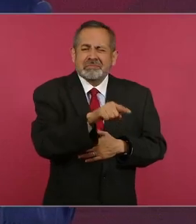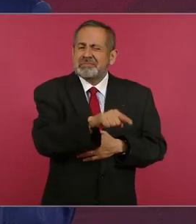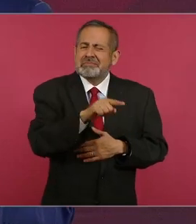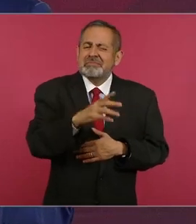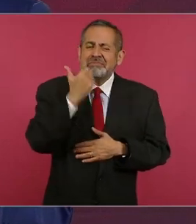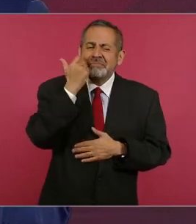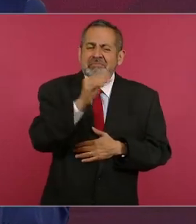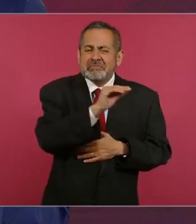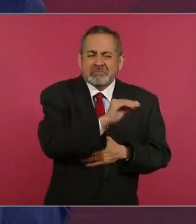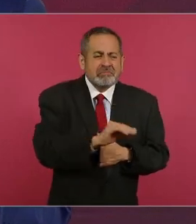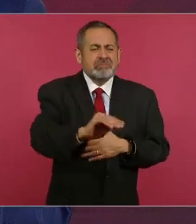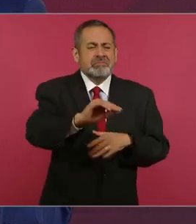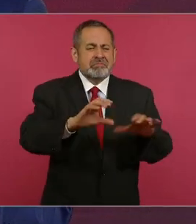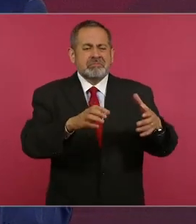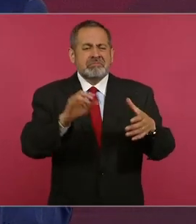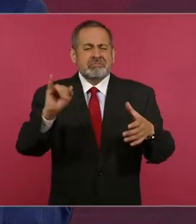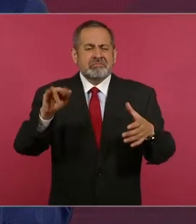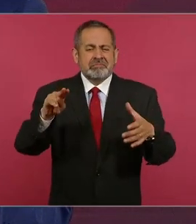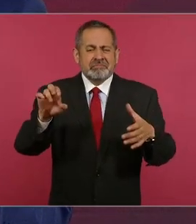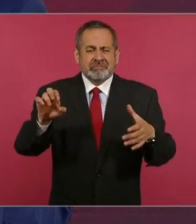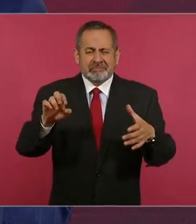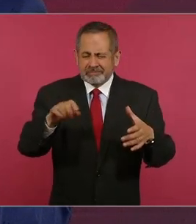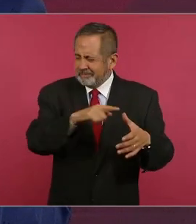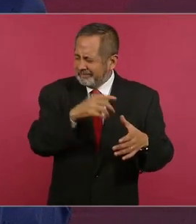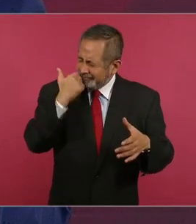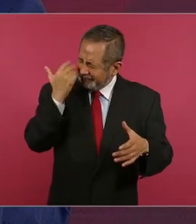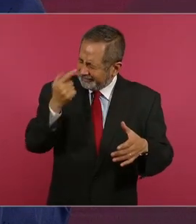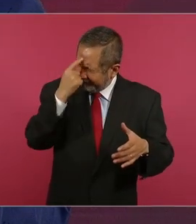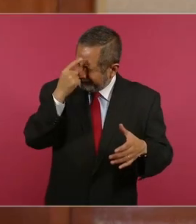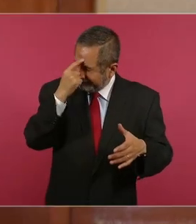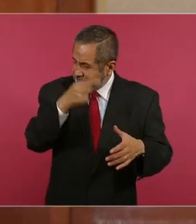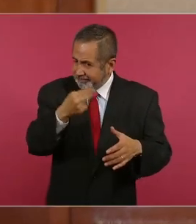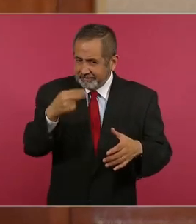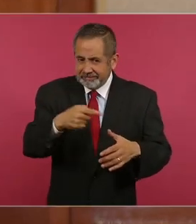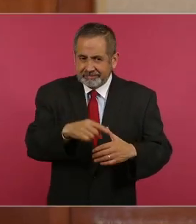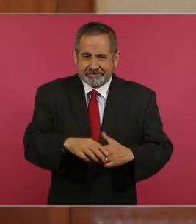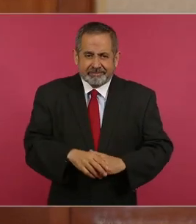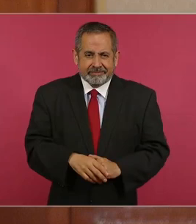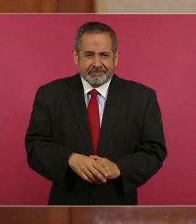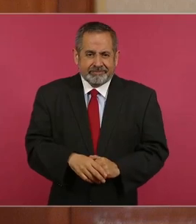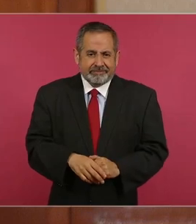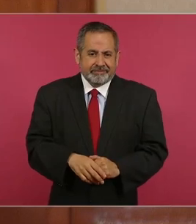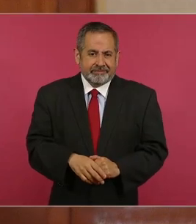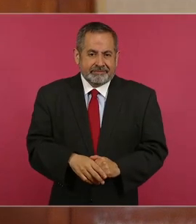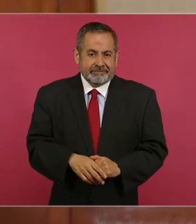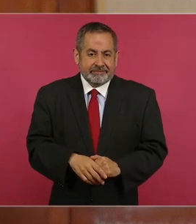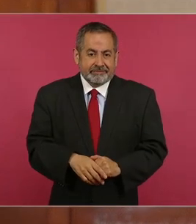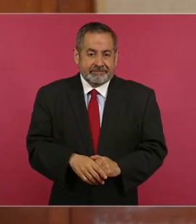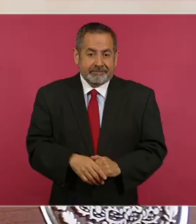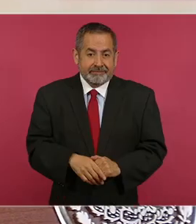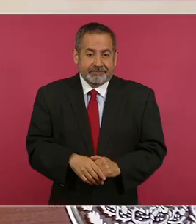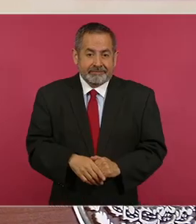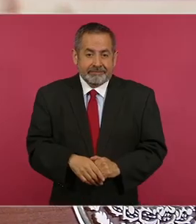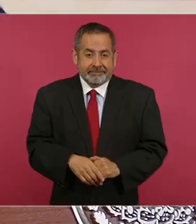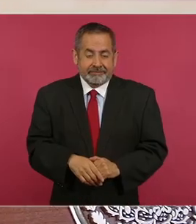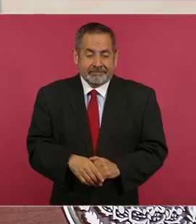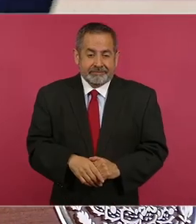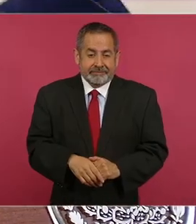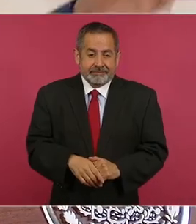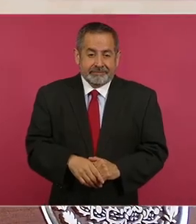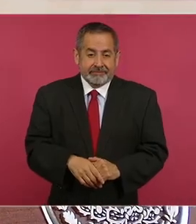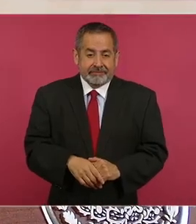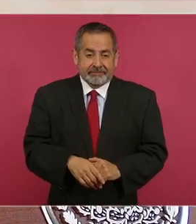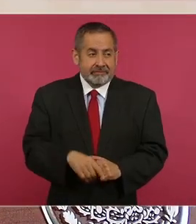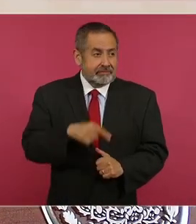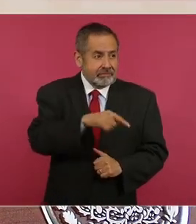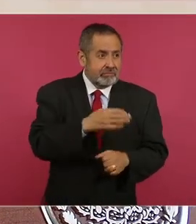consejo electoral, que está, lo